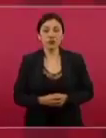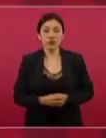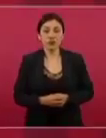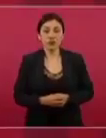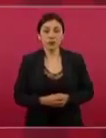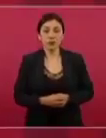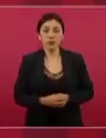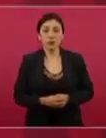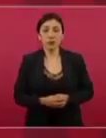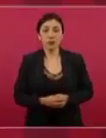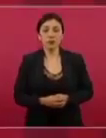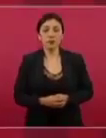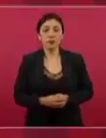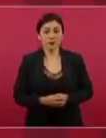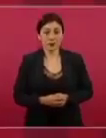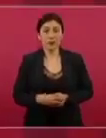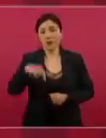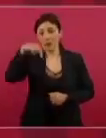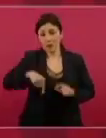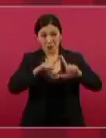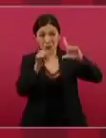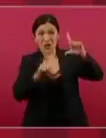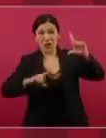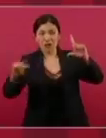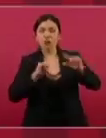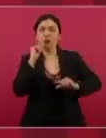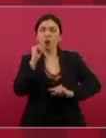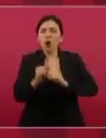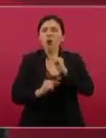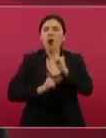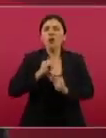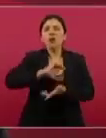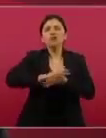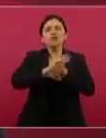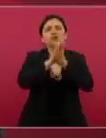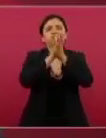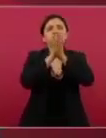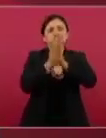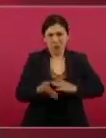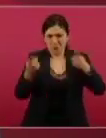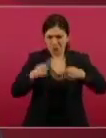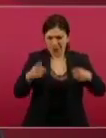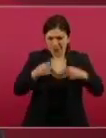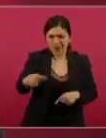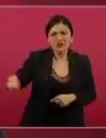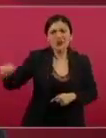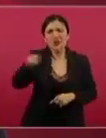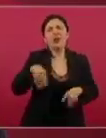Y el país se está transformando y la gente lo sabe.